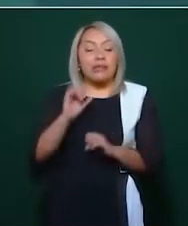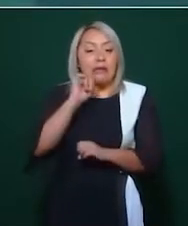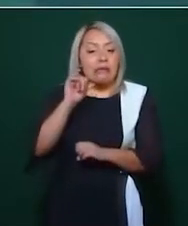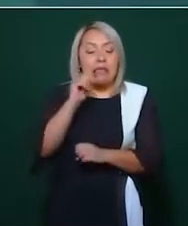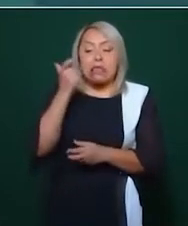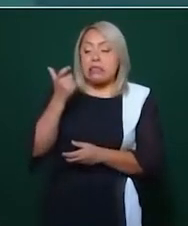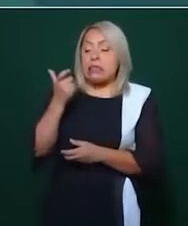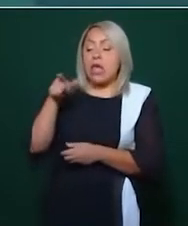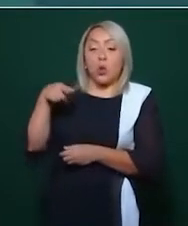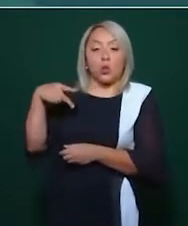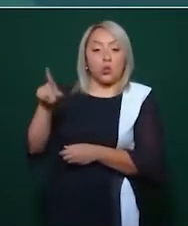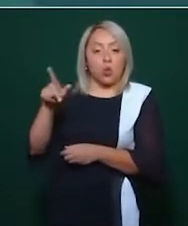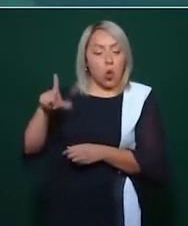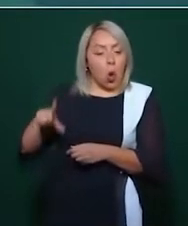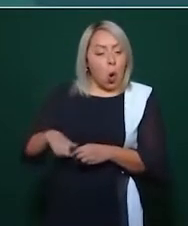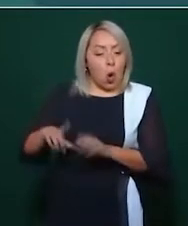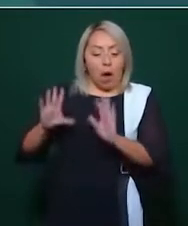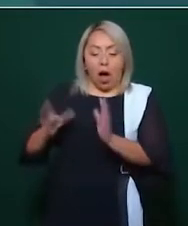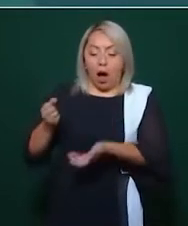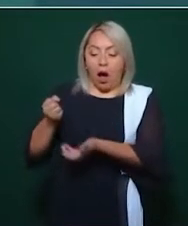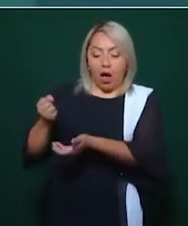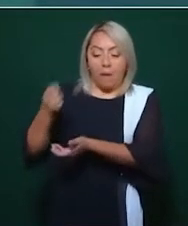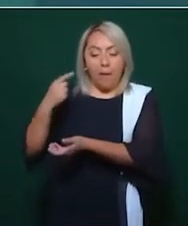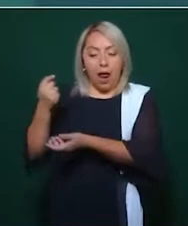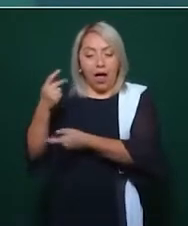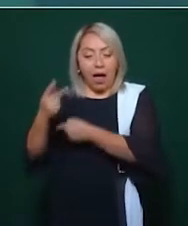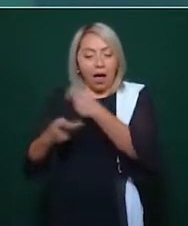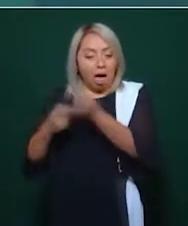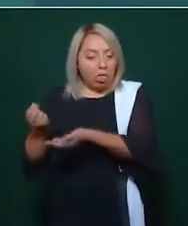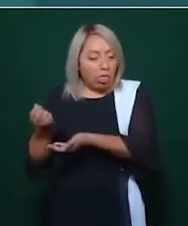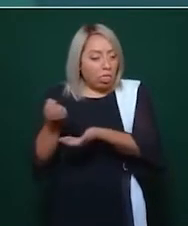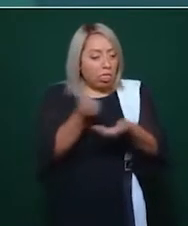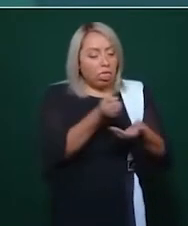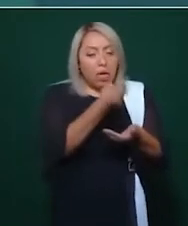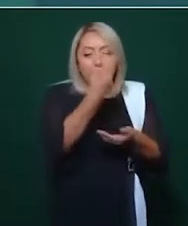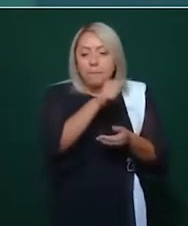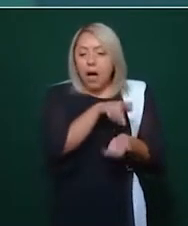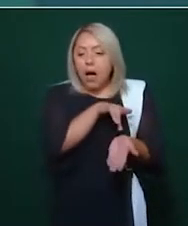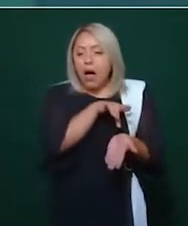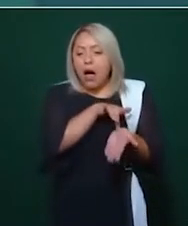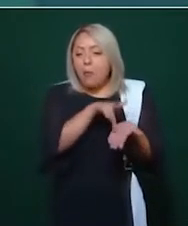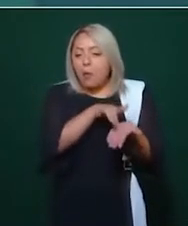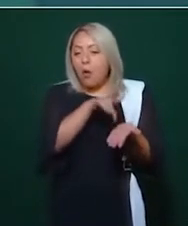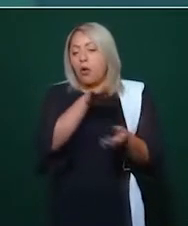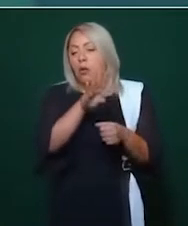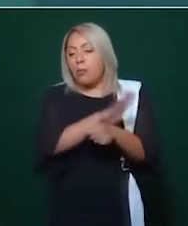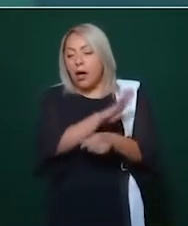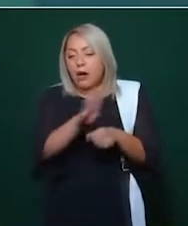para favorecer a ningún candidato a ningún partido.